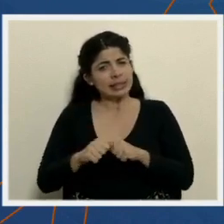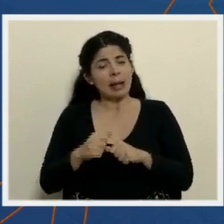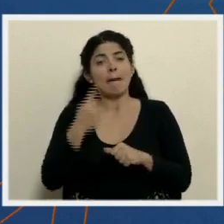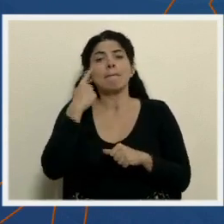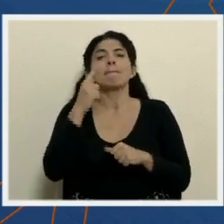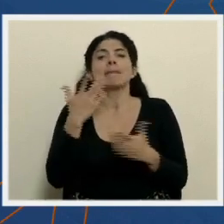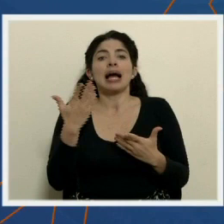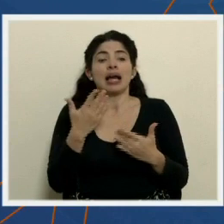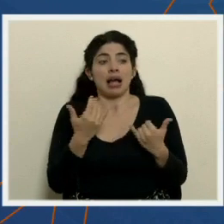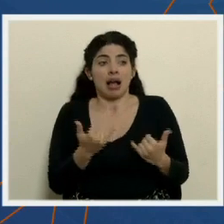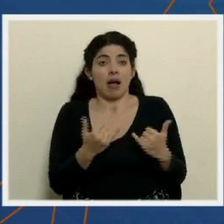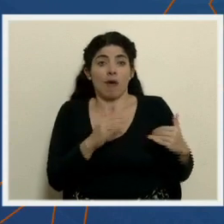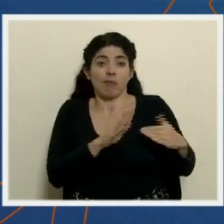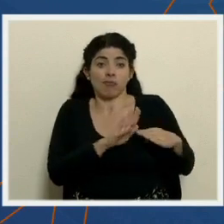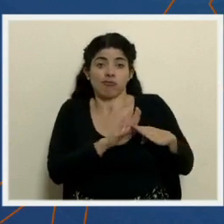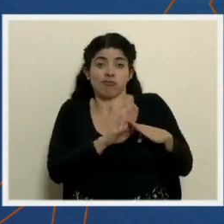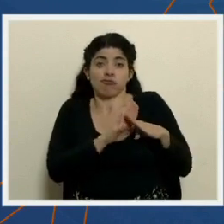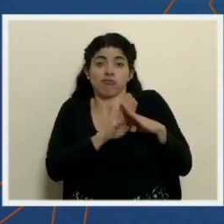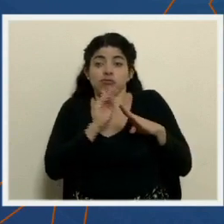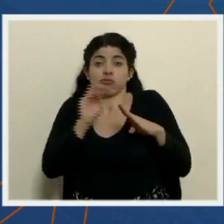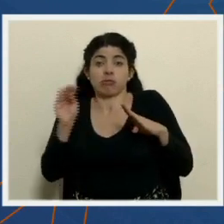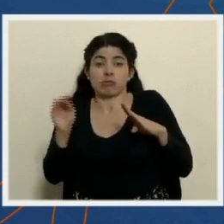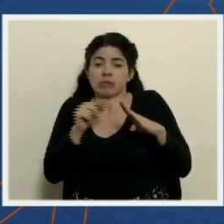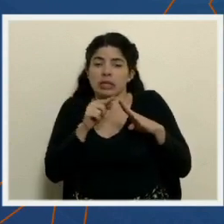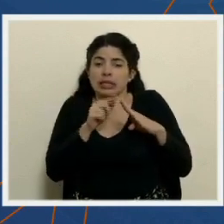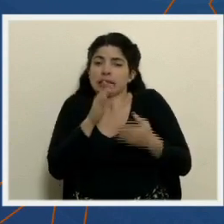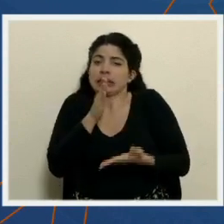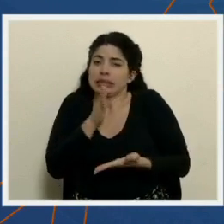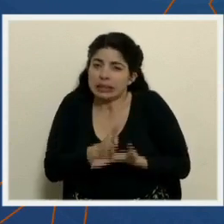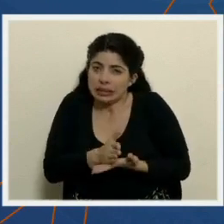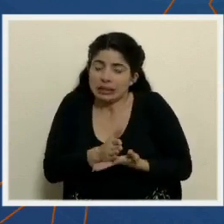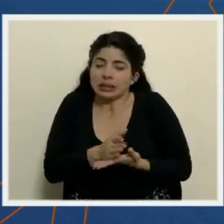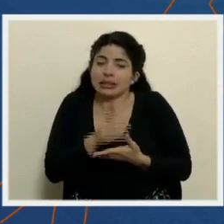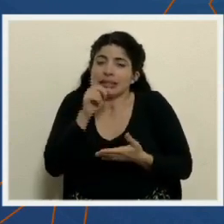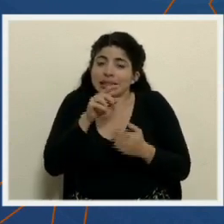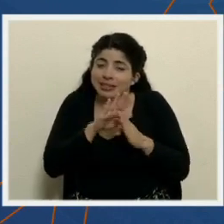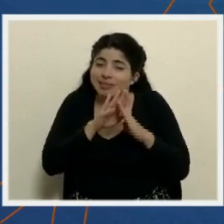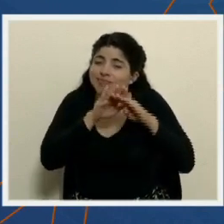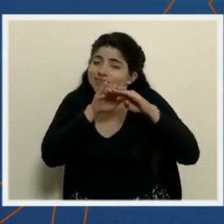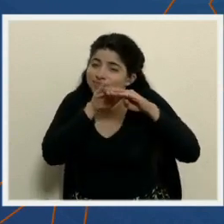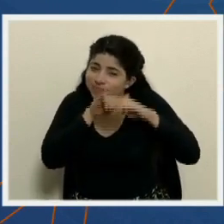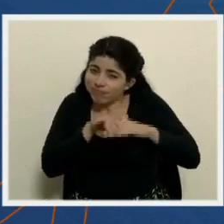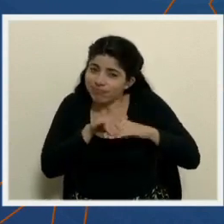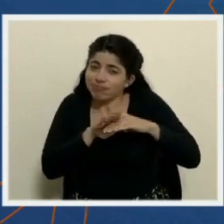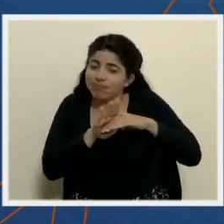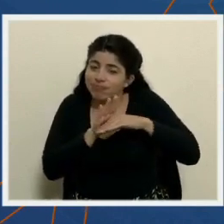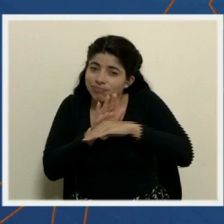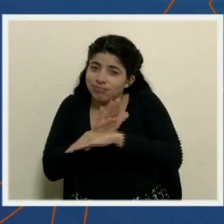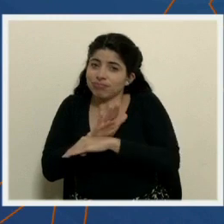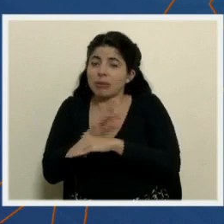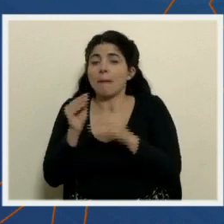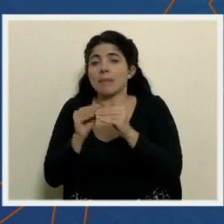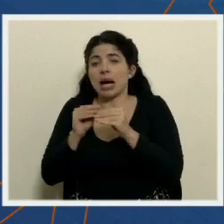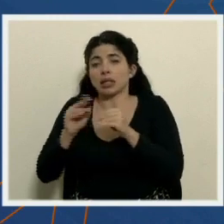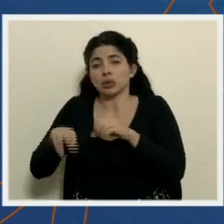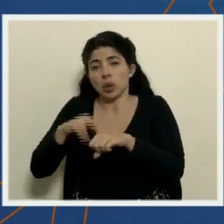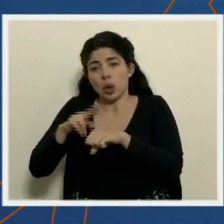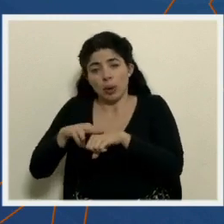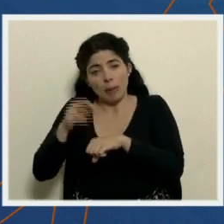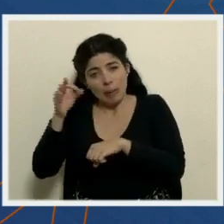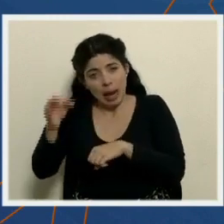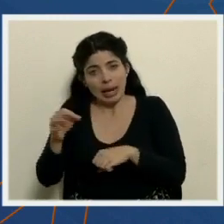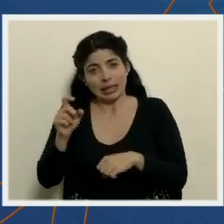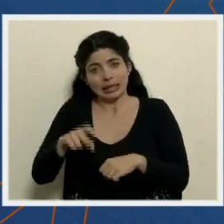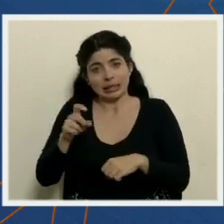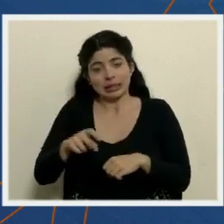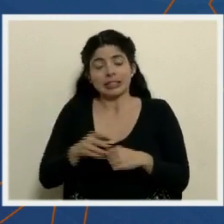frenar esta ola de contagios, para poder regresar a condiciones de mayor normalidad. Y,